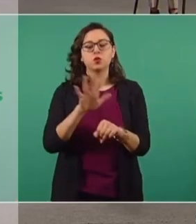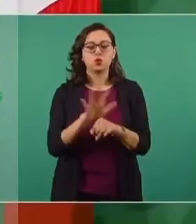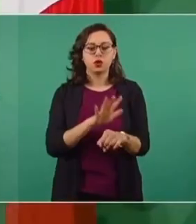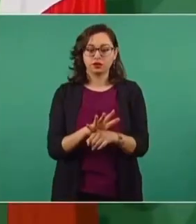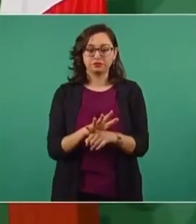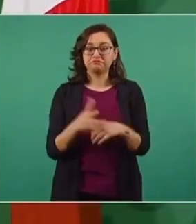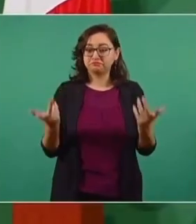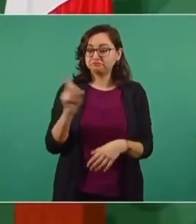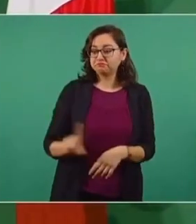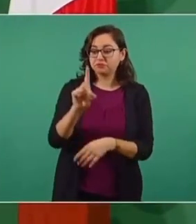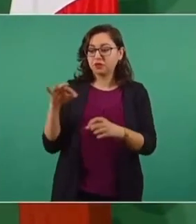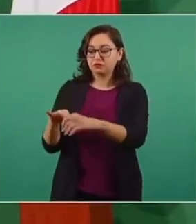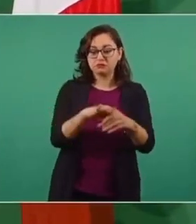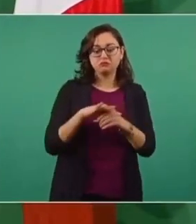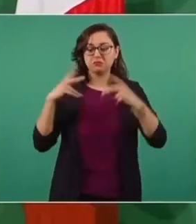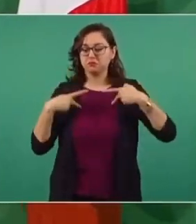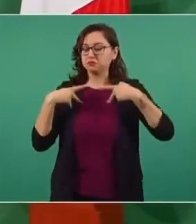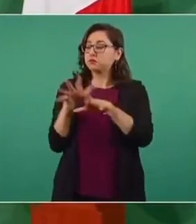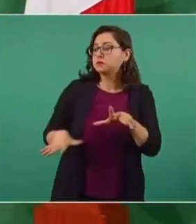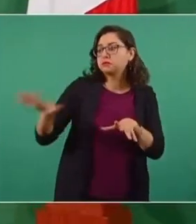El pueblo se manifestó,